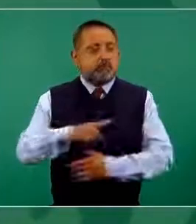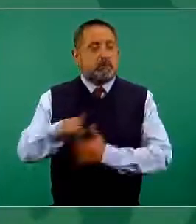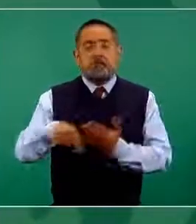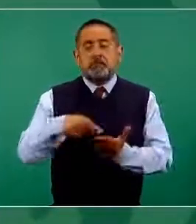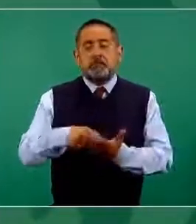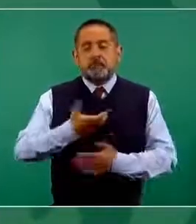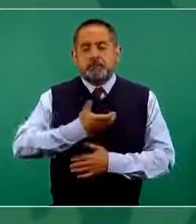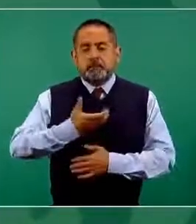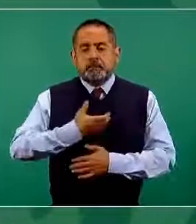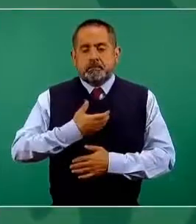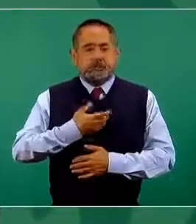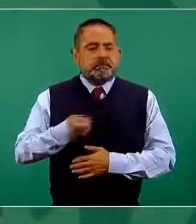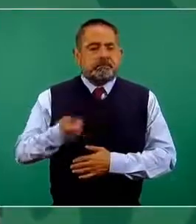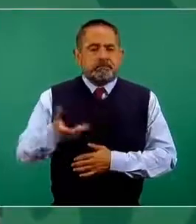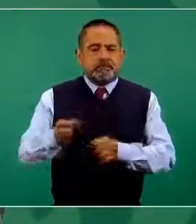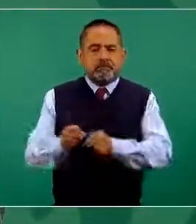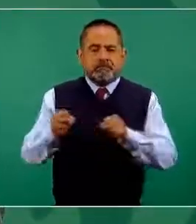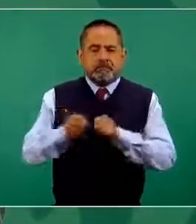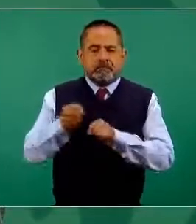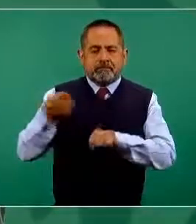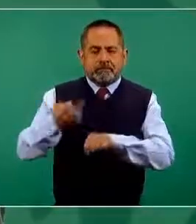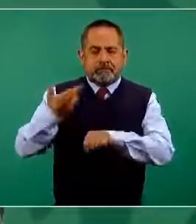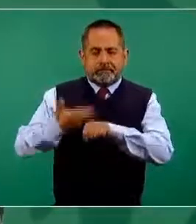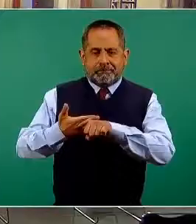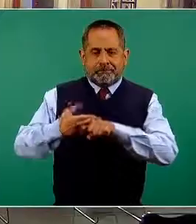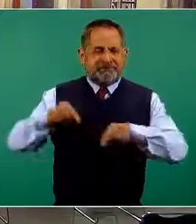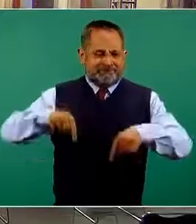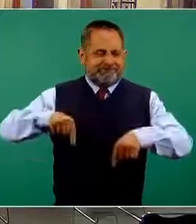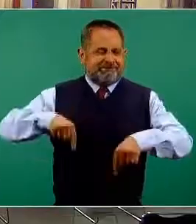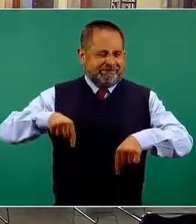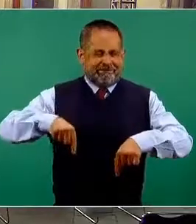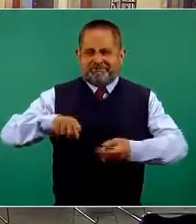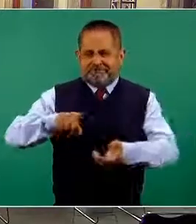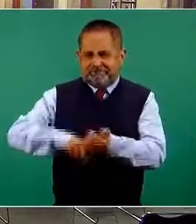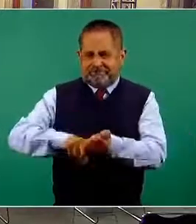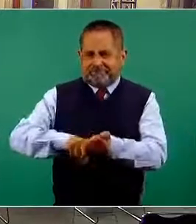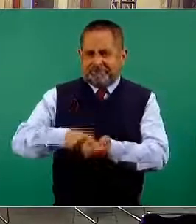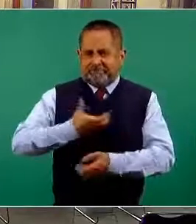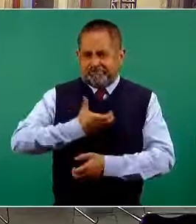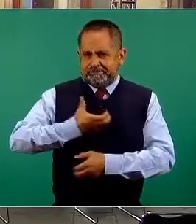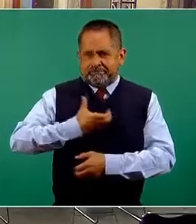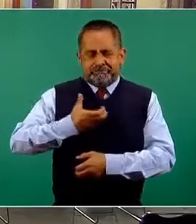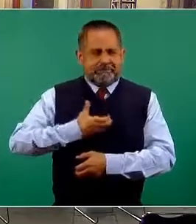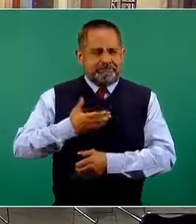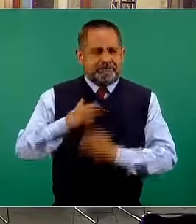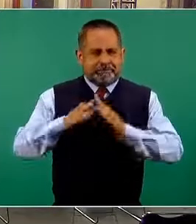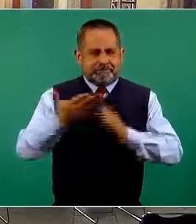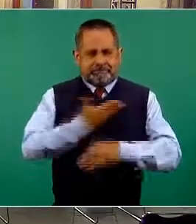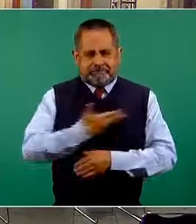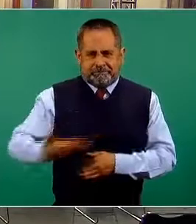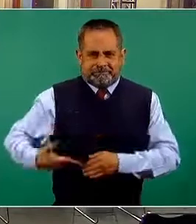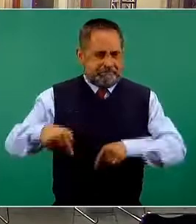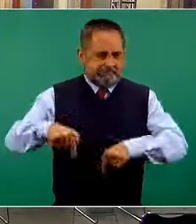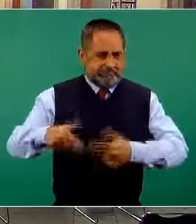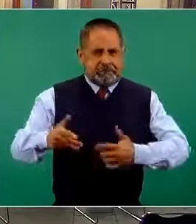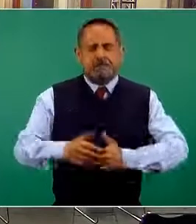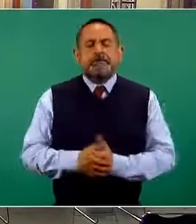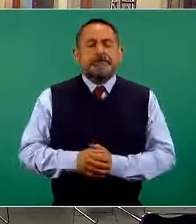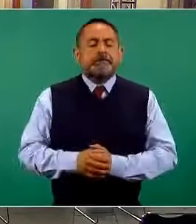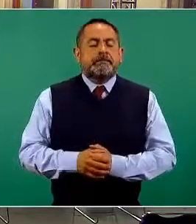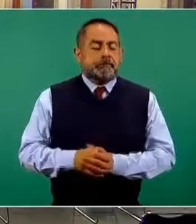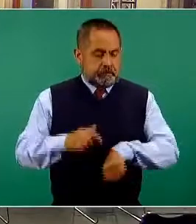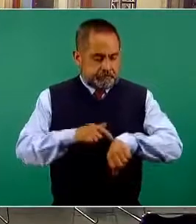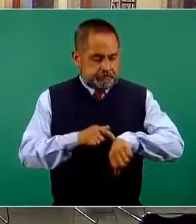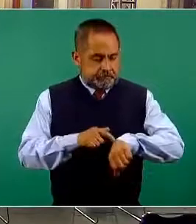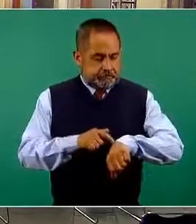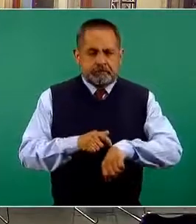en el Salón Tesorería de nuestro Palacio Nacional en la Ciudad de México. Son las